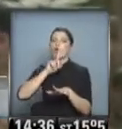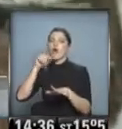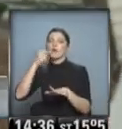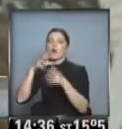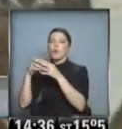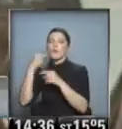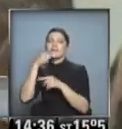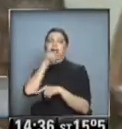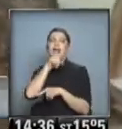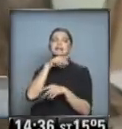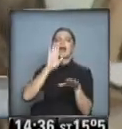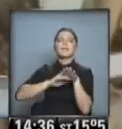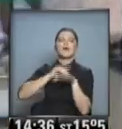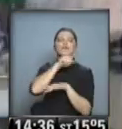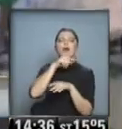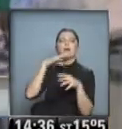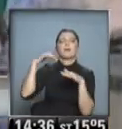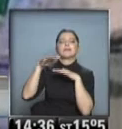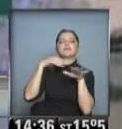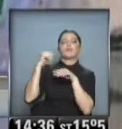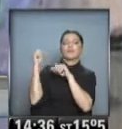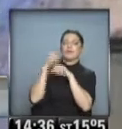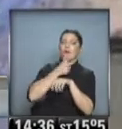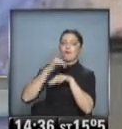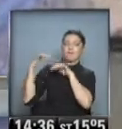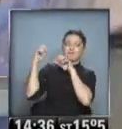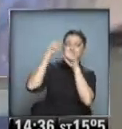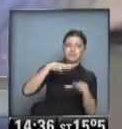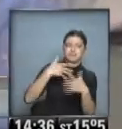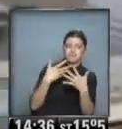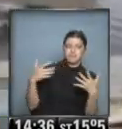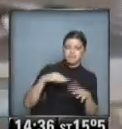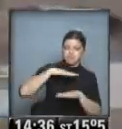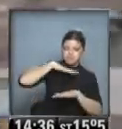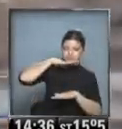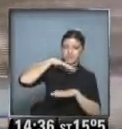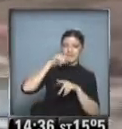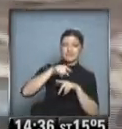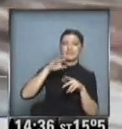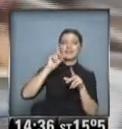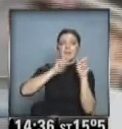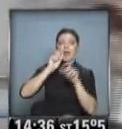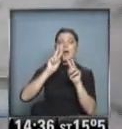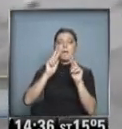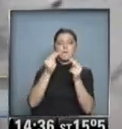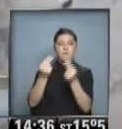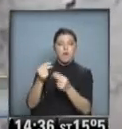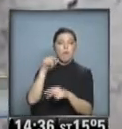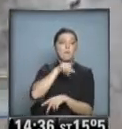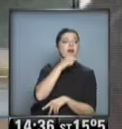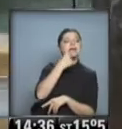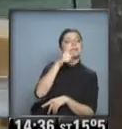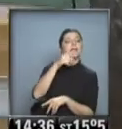utilizó para atacarla por su supuesta responsabilidad en las muertes de los lugareños al no decretar alerta de tsunami en la zona.